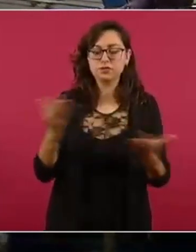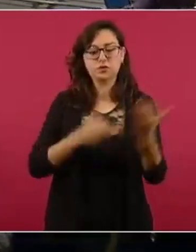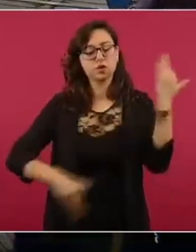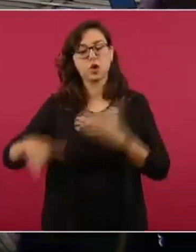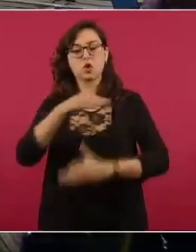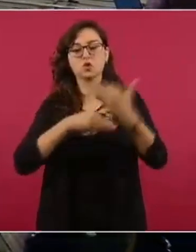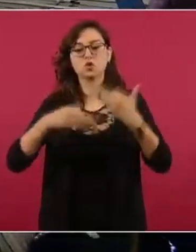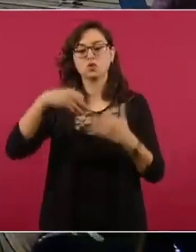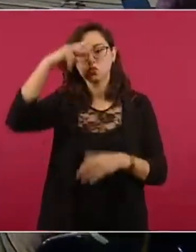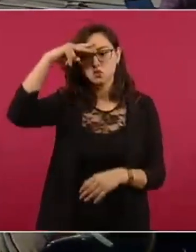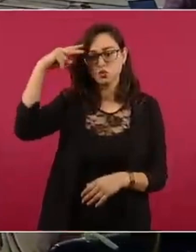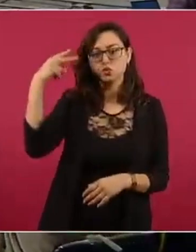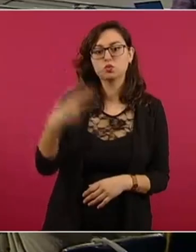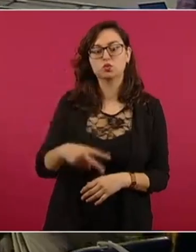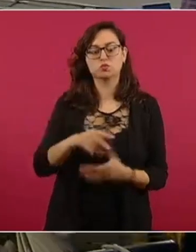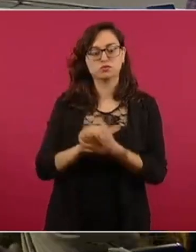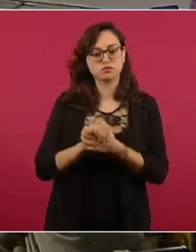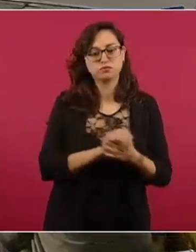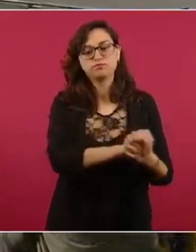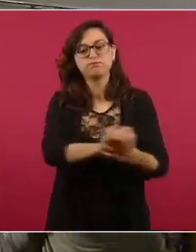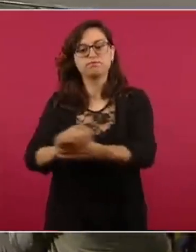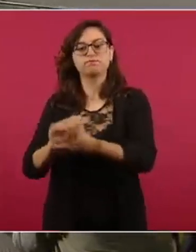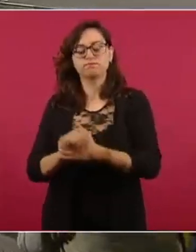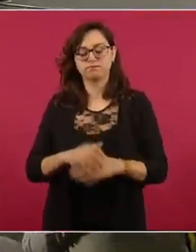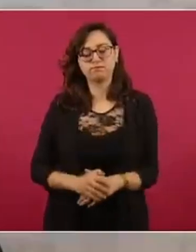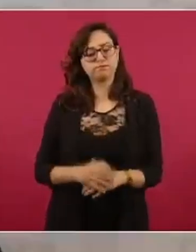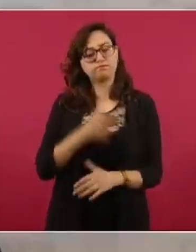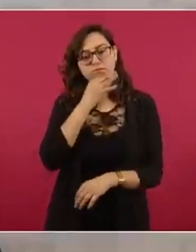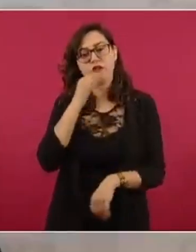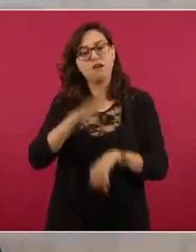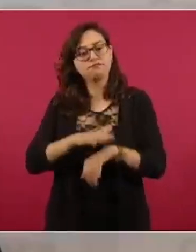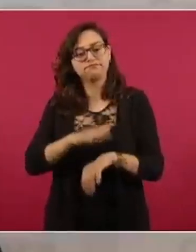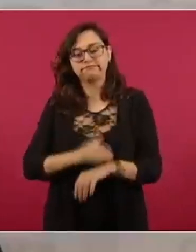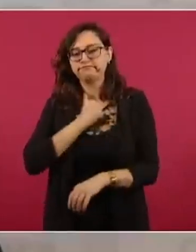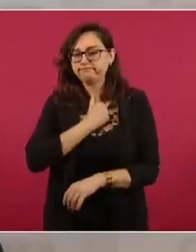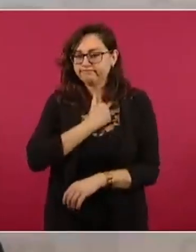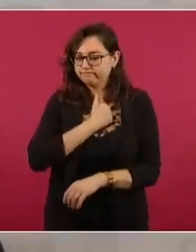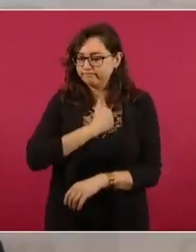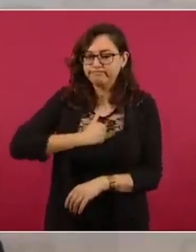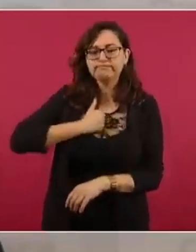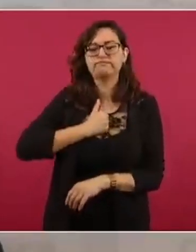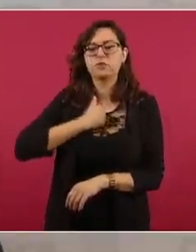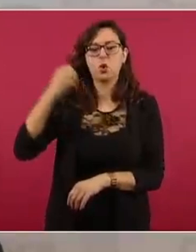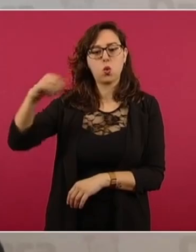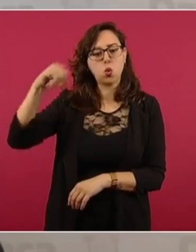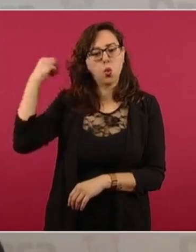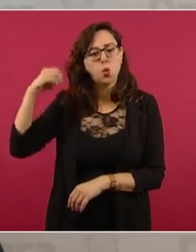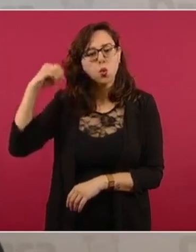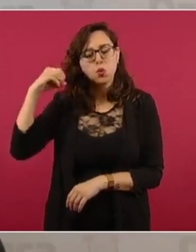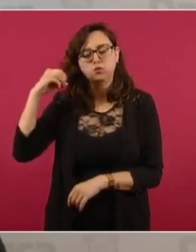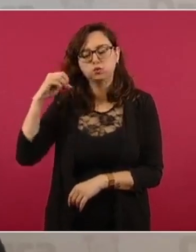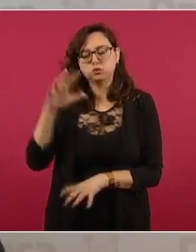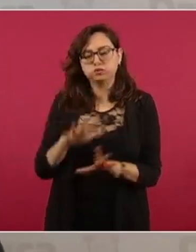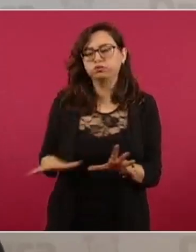Lamentablemente, hoy informo que Oaxaca está de luto. Al corte